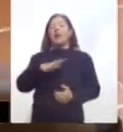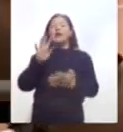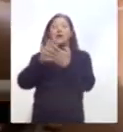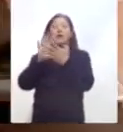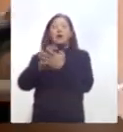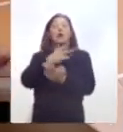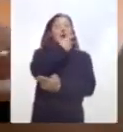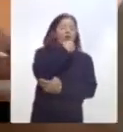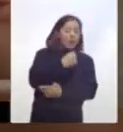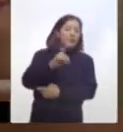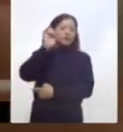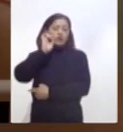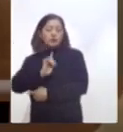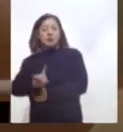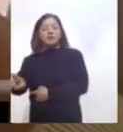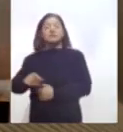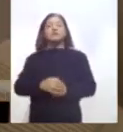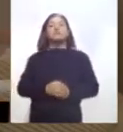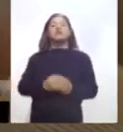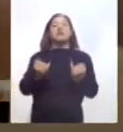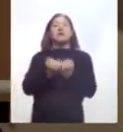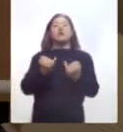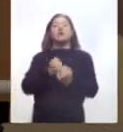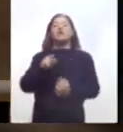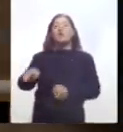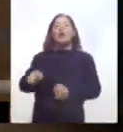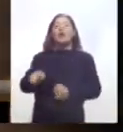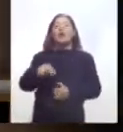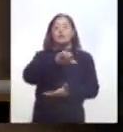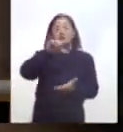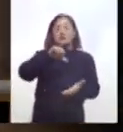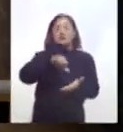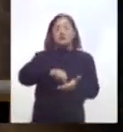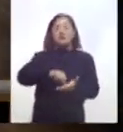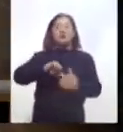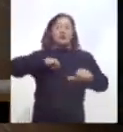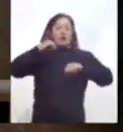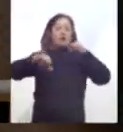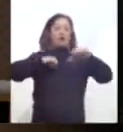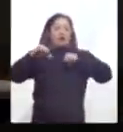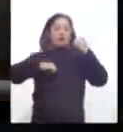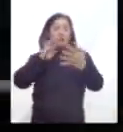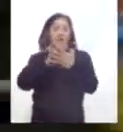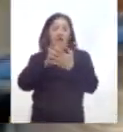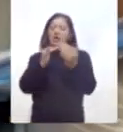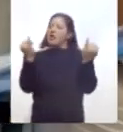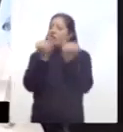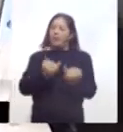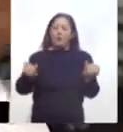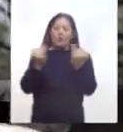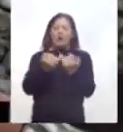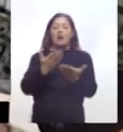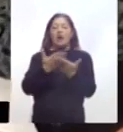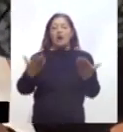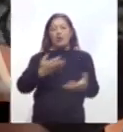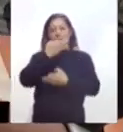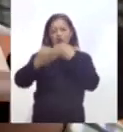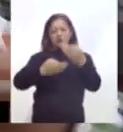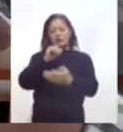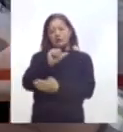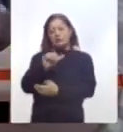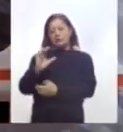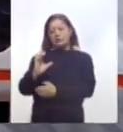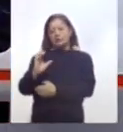varonil y en el Centro de Internamiento e Instrucción de Medidas para Adolescentes. Con información de Altagracia Corona, Ahora Noticias.